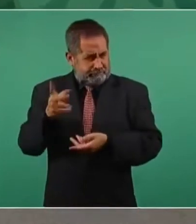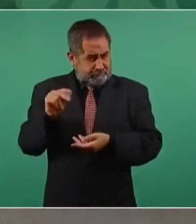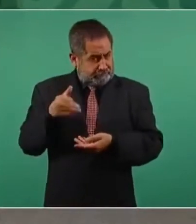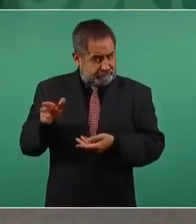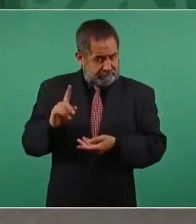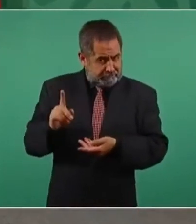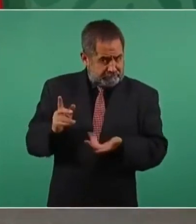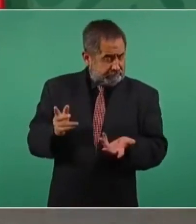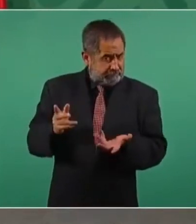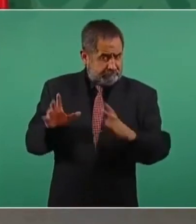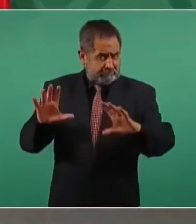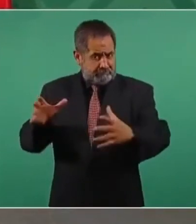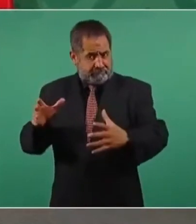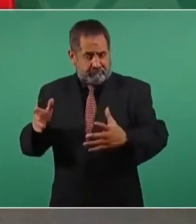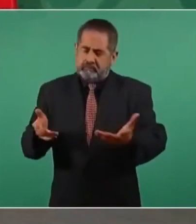no es sociedad